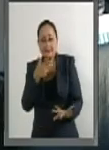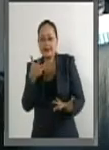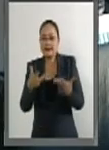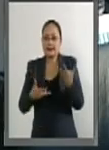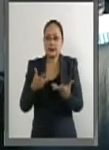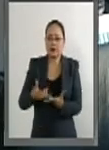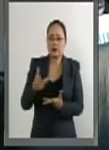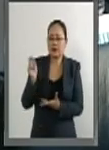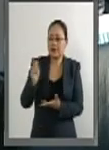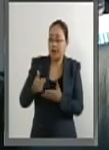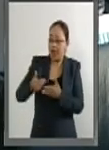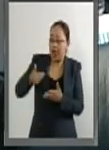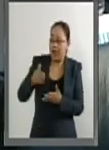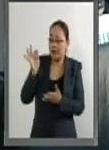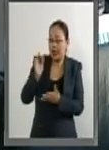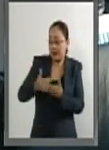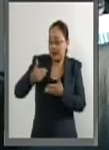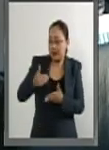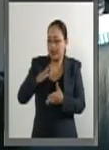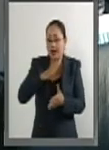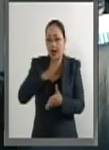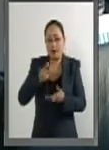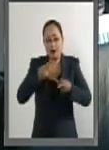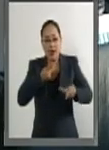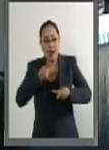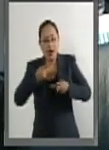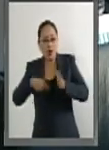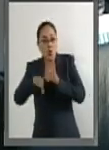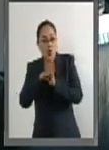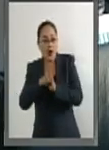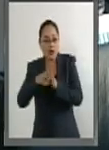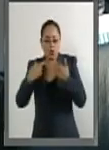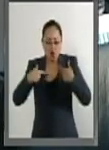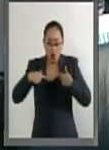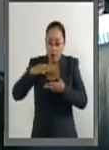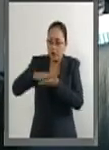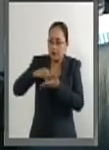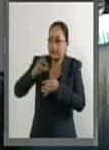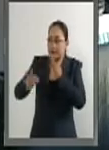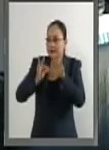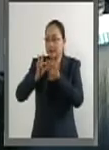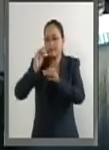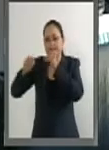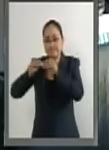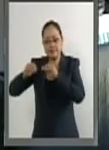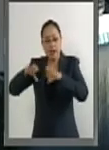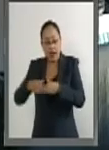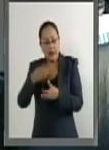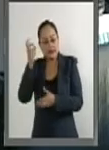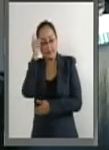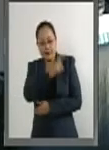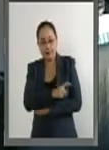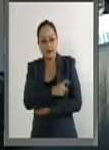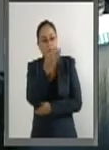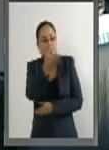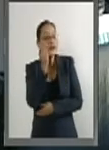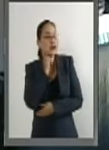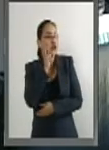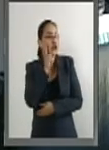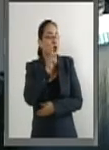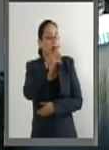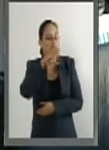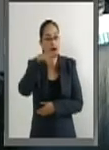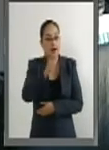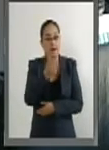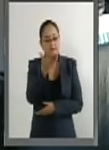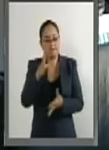tienes ya muchos preparativos hasta el cuarto y la ropita listo. Entonces, pedirte, Lorena, senadora Lorena Cuellar, si me permites adherirme a tu